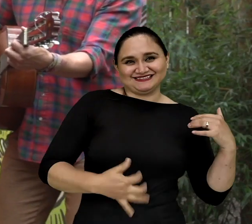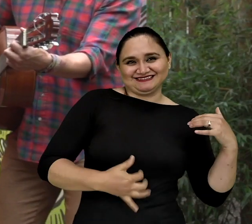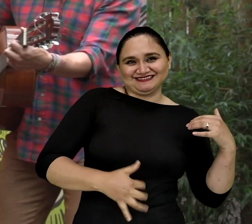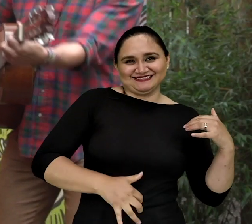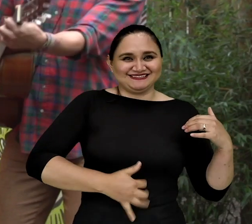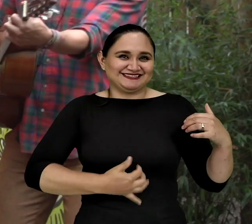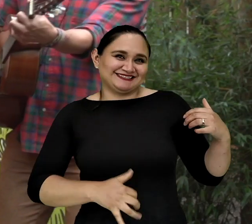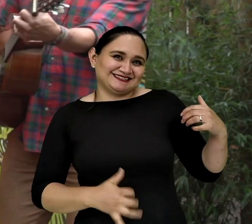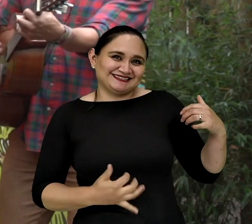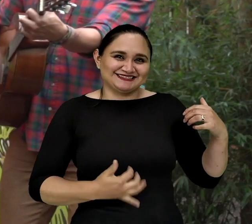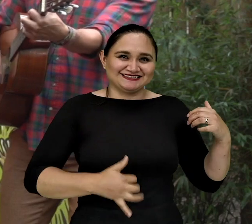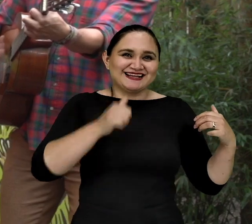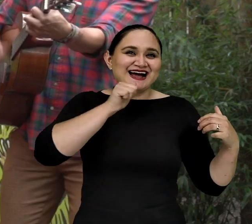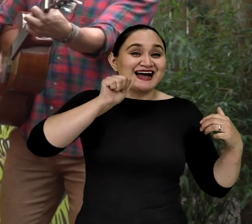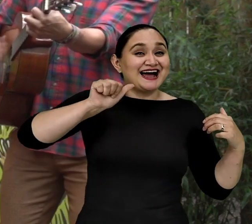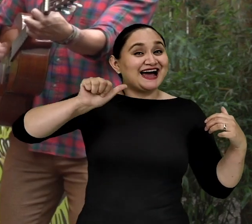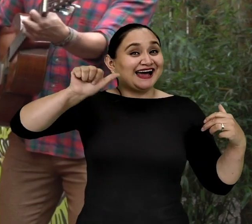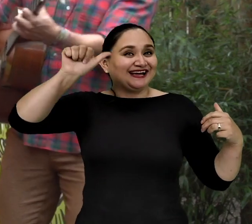Escucharás